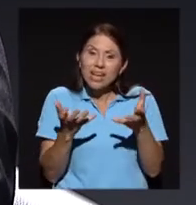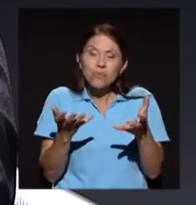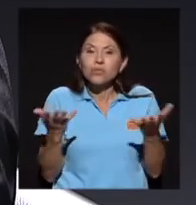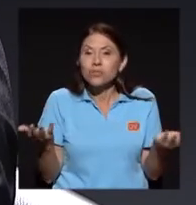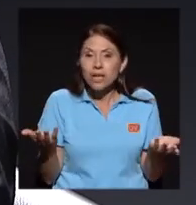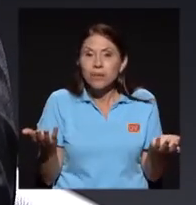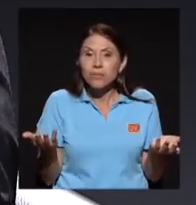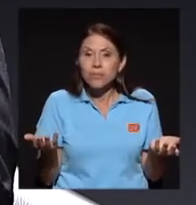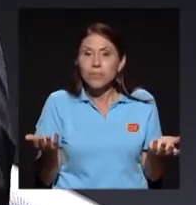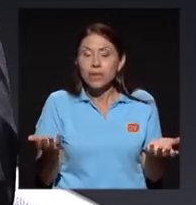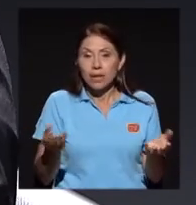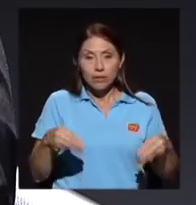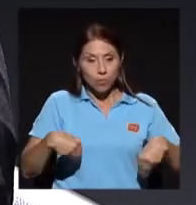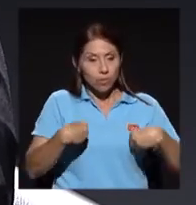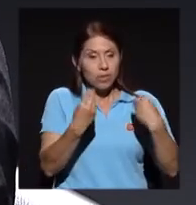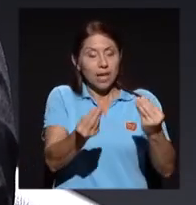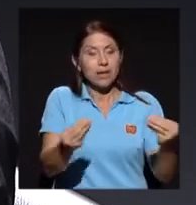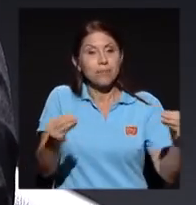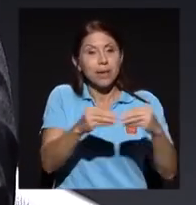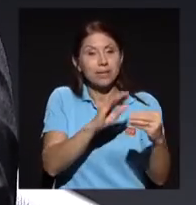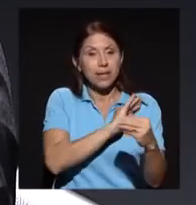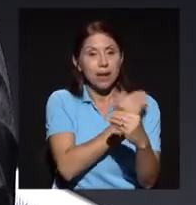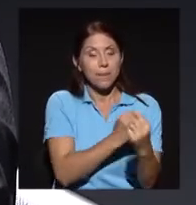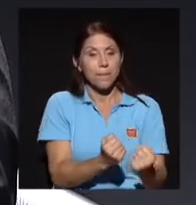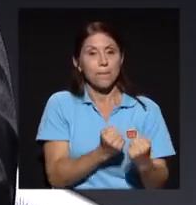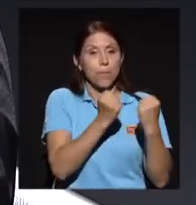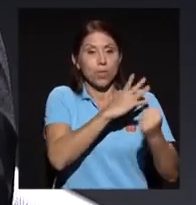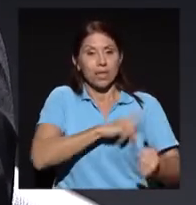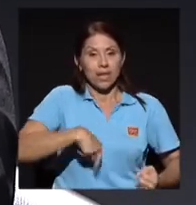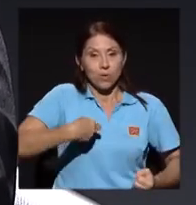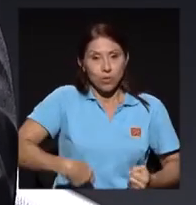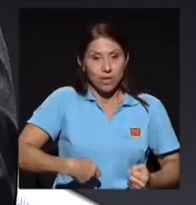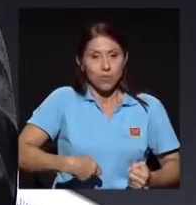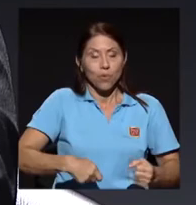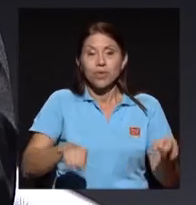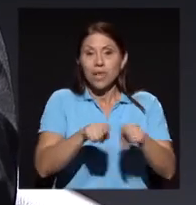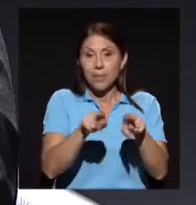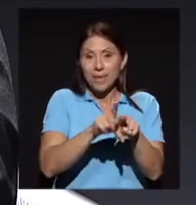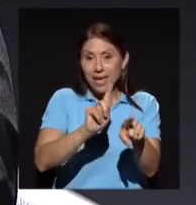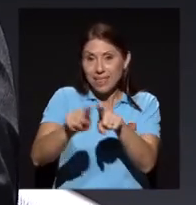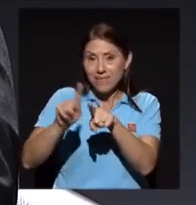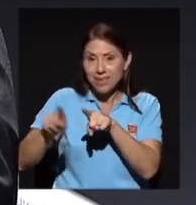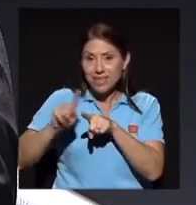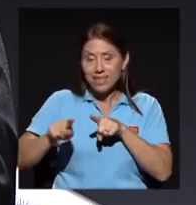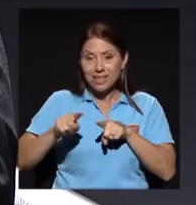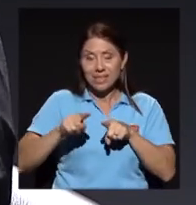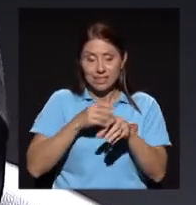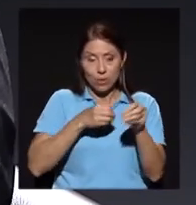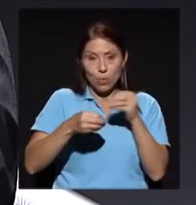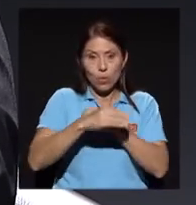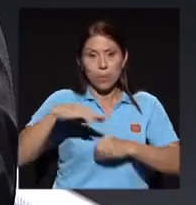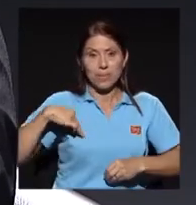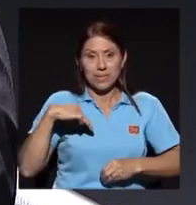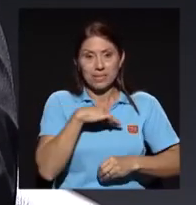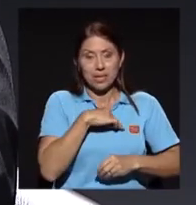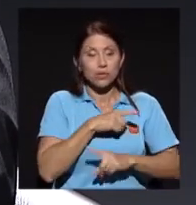al Poder Ejecutivo a los ministerios pero también a los gobiernos locales todo lo que es